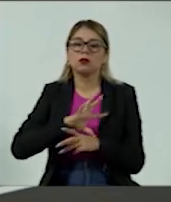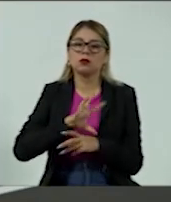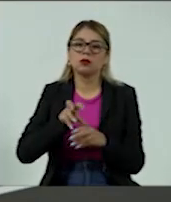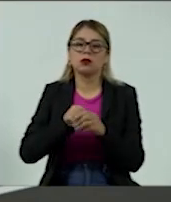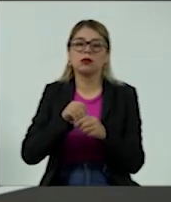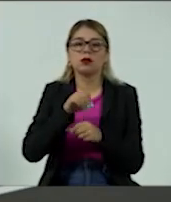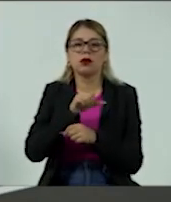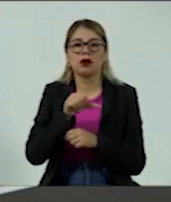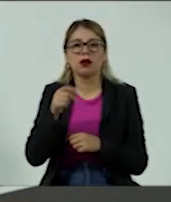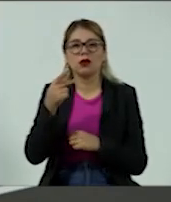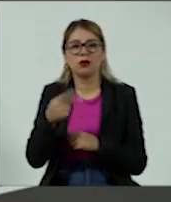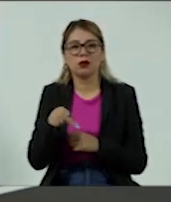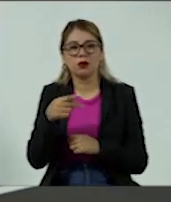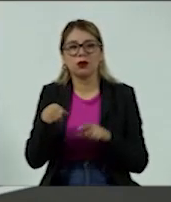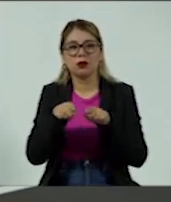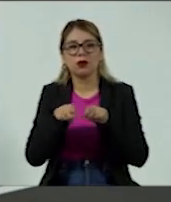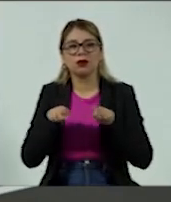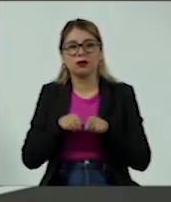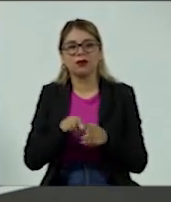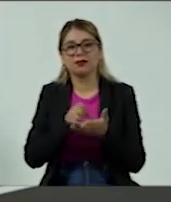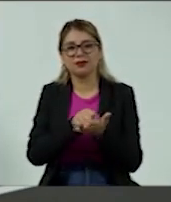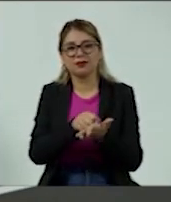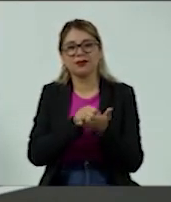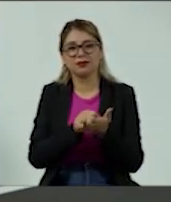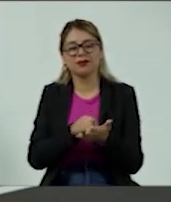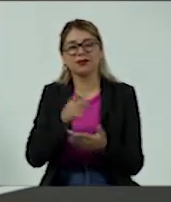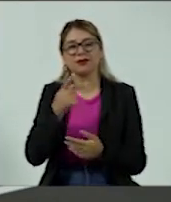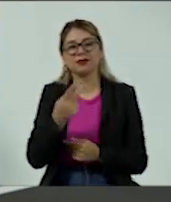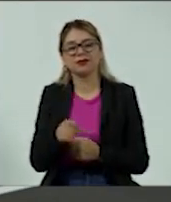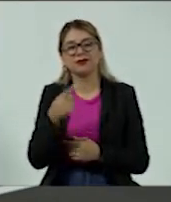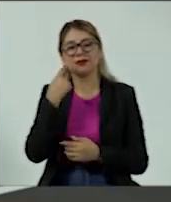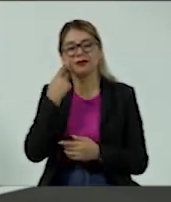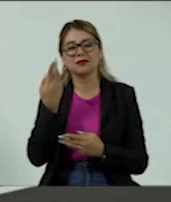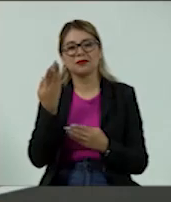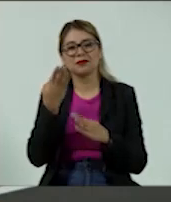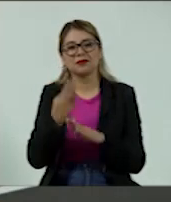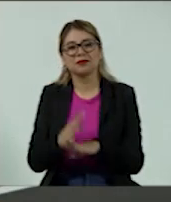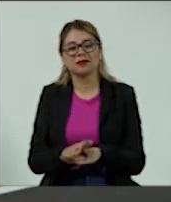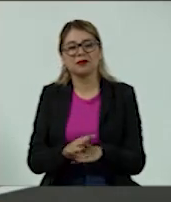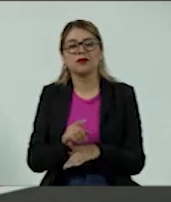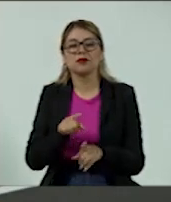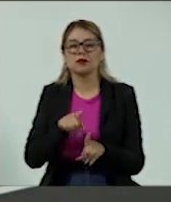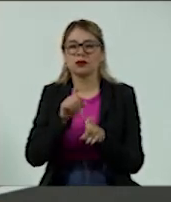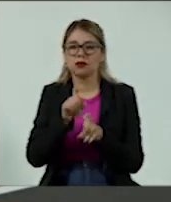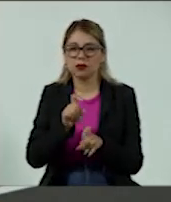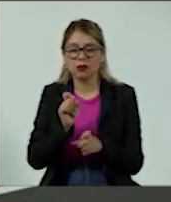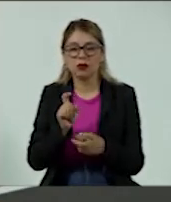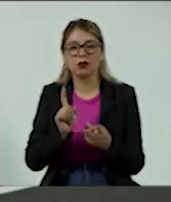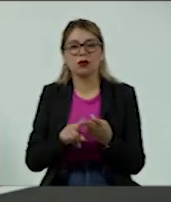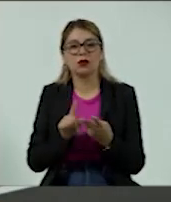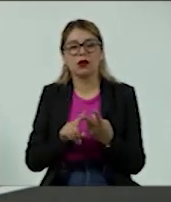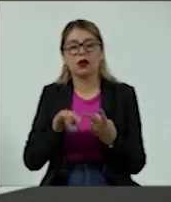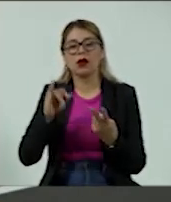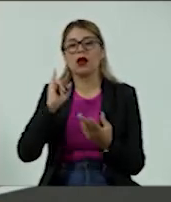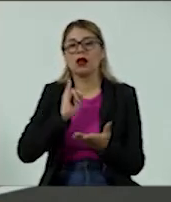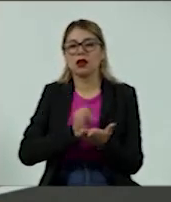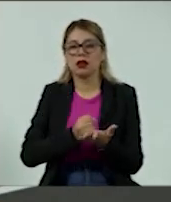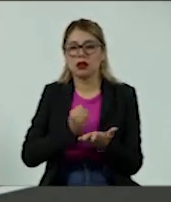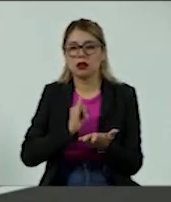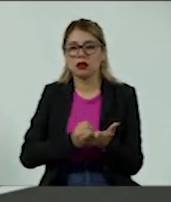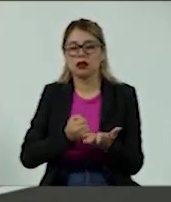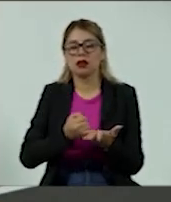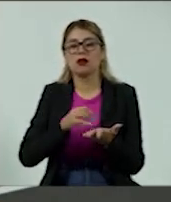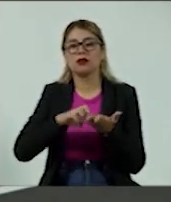el tener ese servicio a través de lo que nos carga el banco, desde comisiones, desde intereses, desde